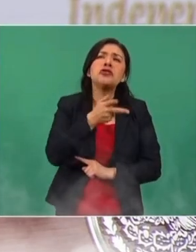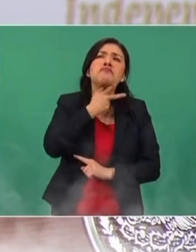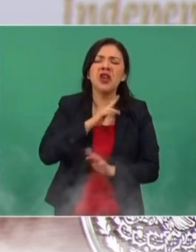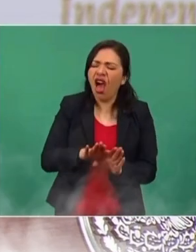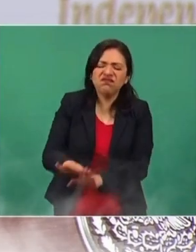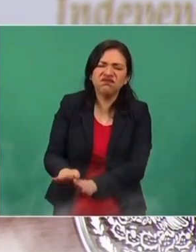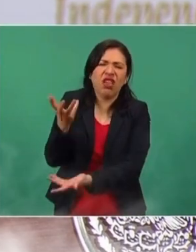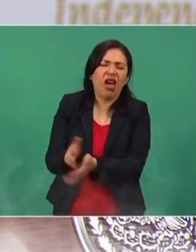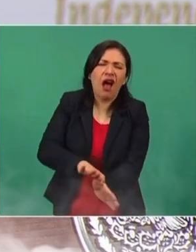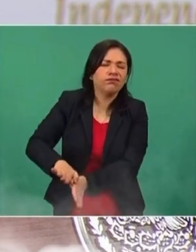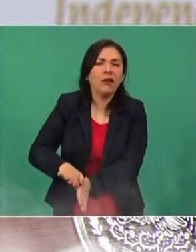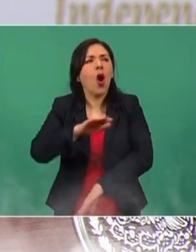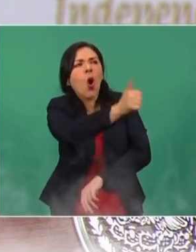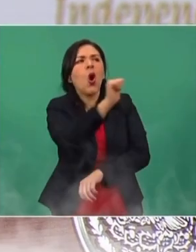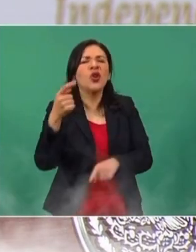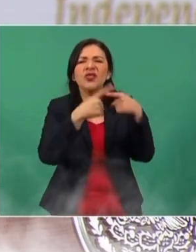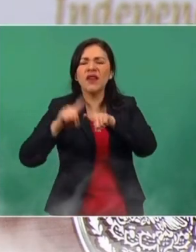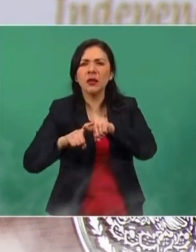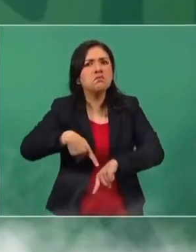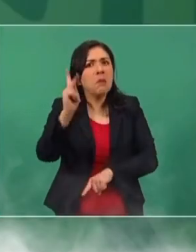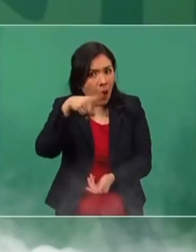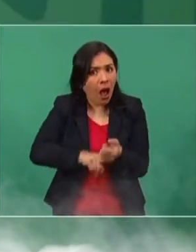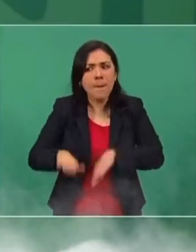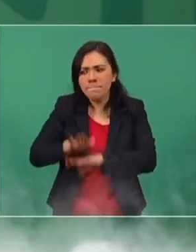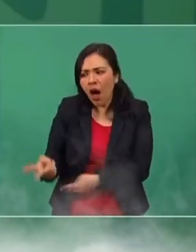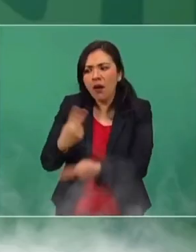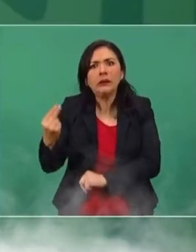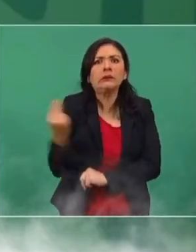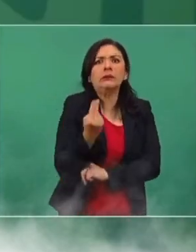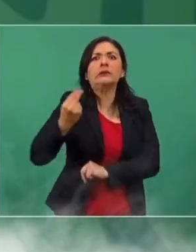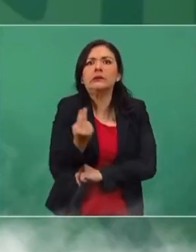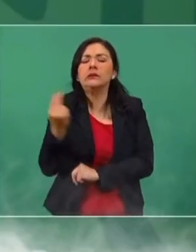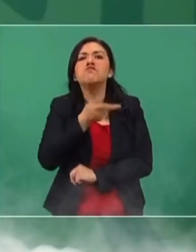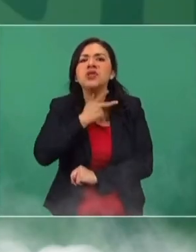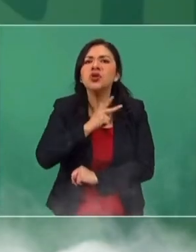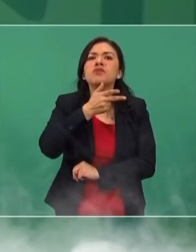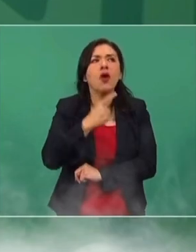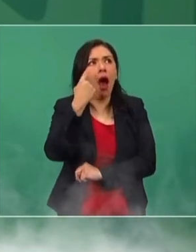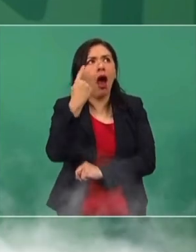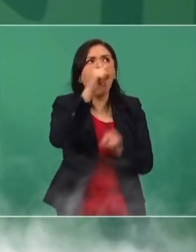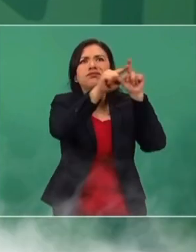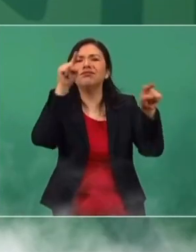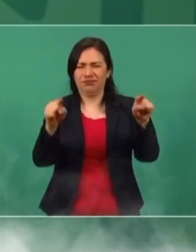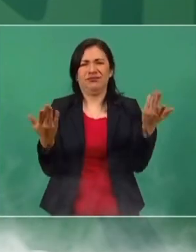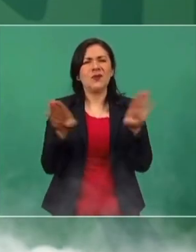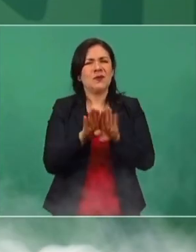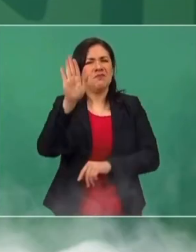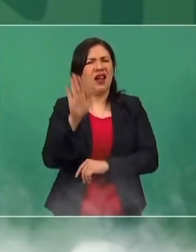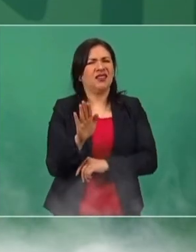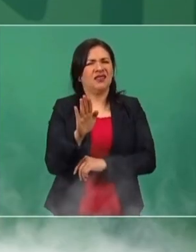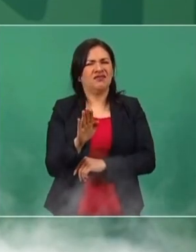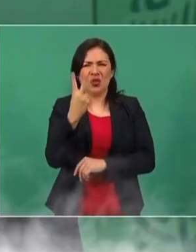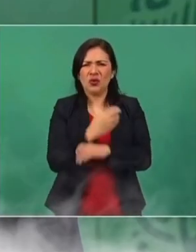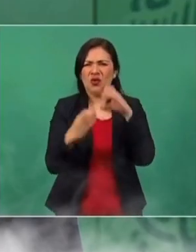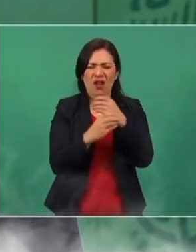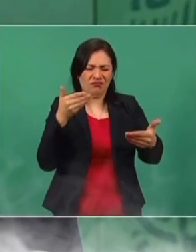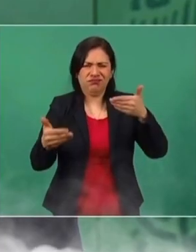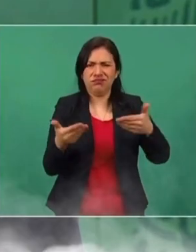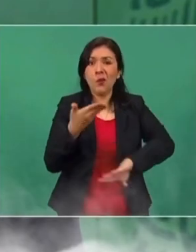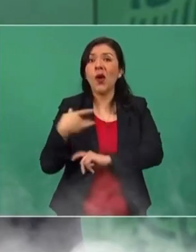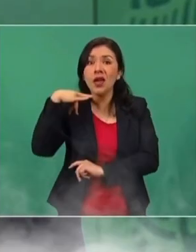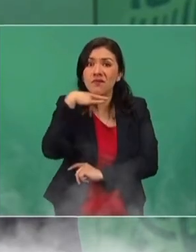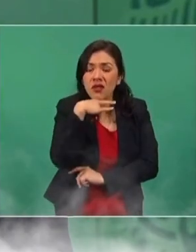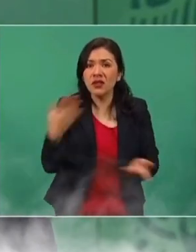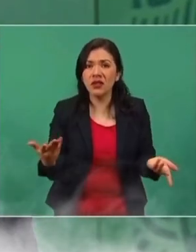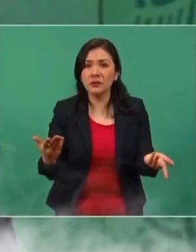y resulta que cada vez se consume más petróleo. Y hay inclusive hasta un doble discurso, muy hipócrita,